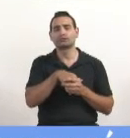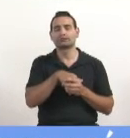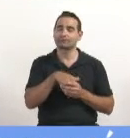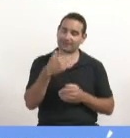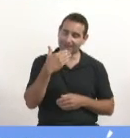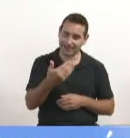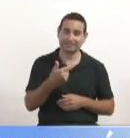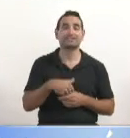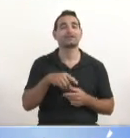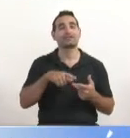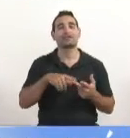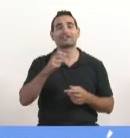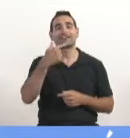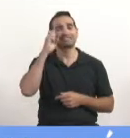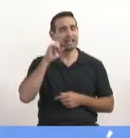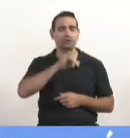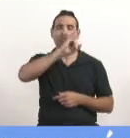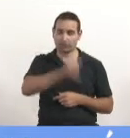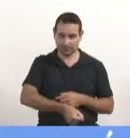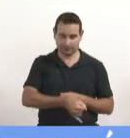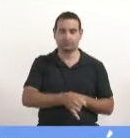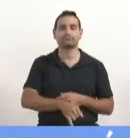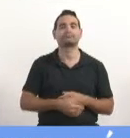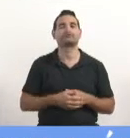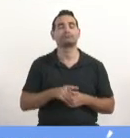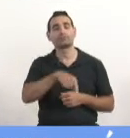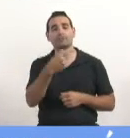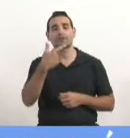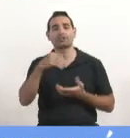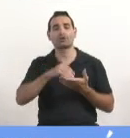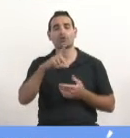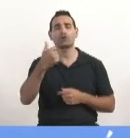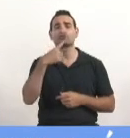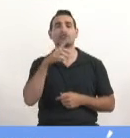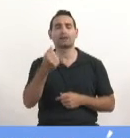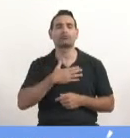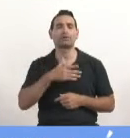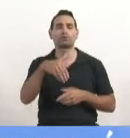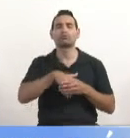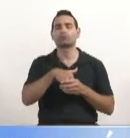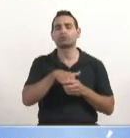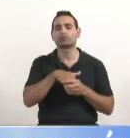Gracias, senador. Senador Caserio, afirmativo. Senador Costa, su voto, por favor.